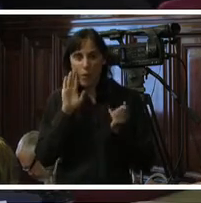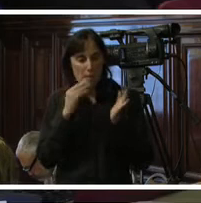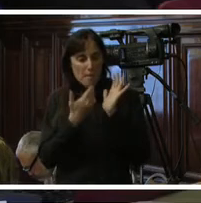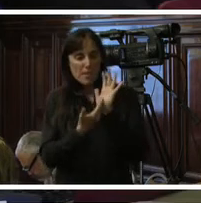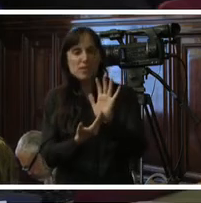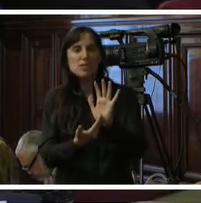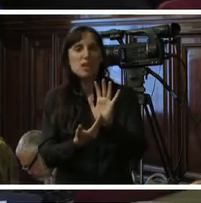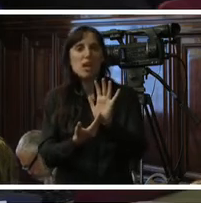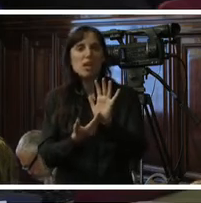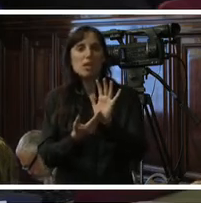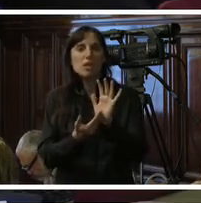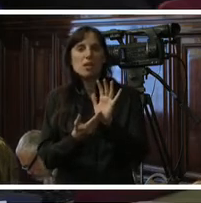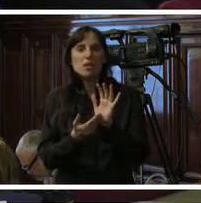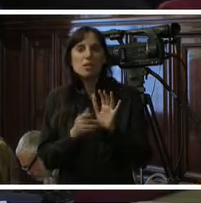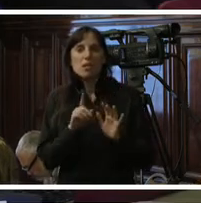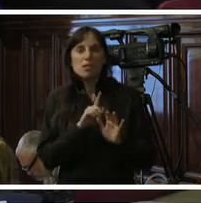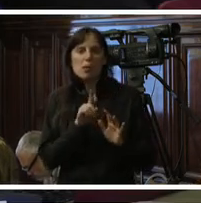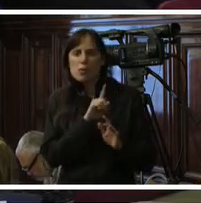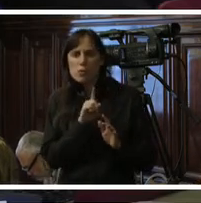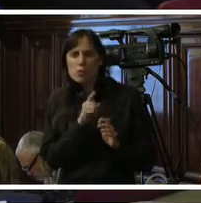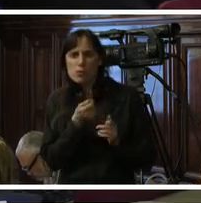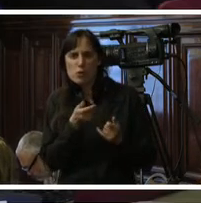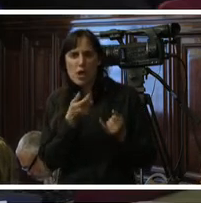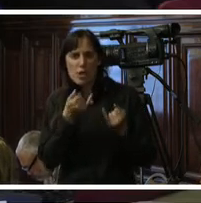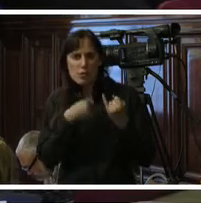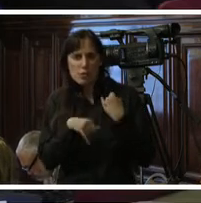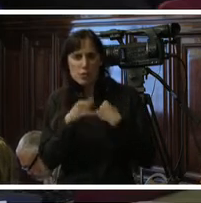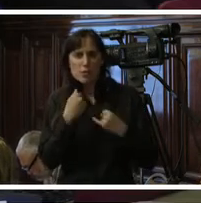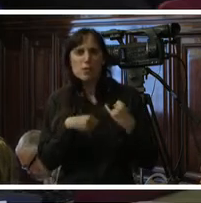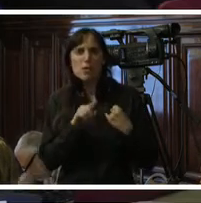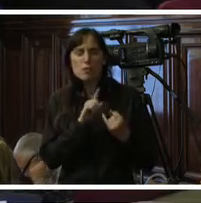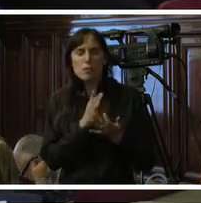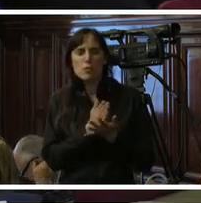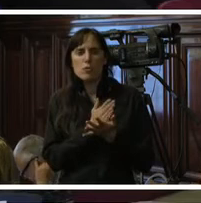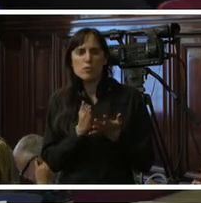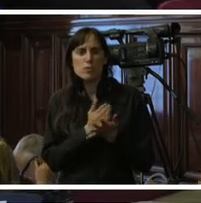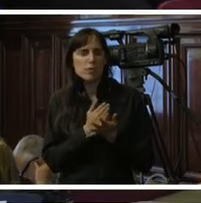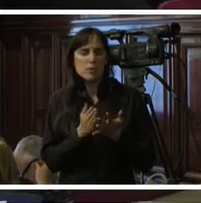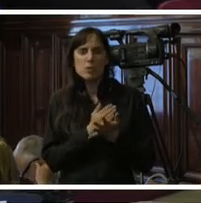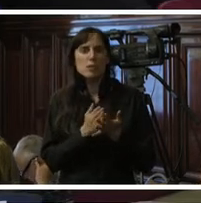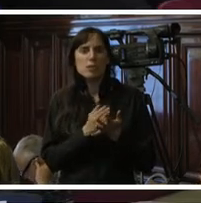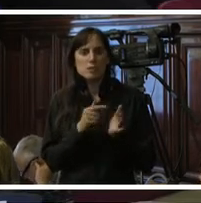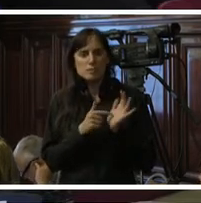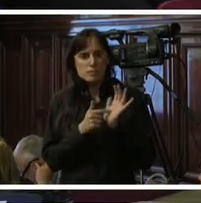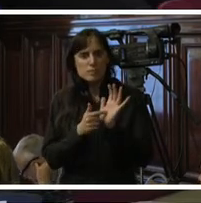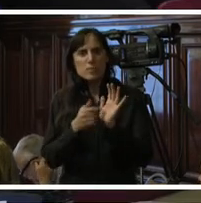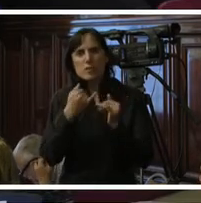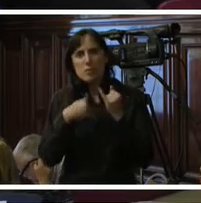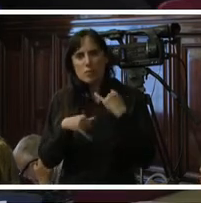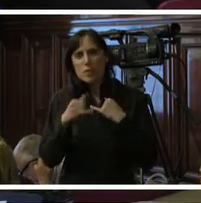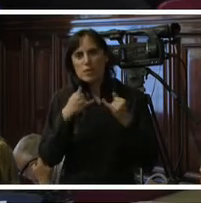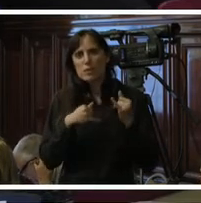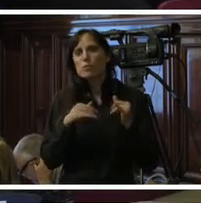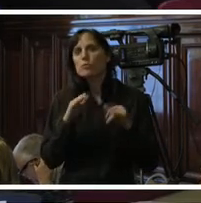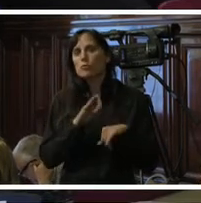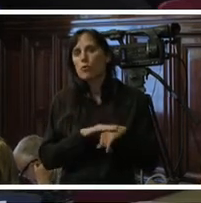imparcial y no discriminatoria hacia los niños y niñas con discapacidad que sea acompañada sobre información sobre los servicios